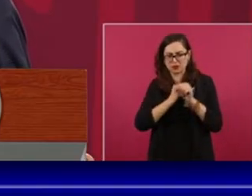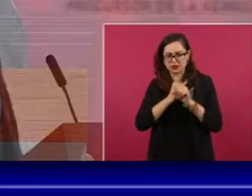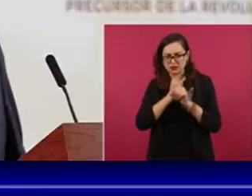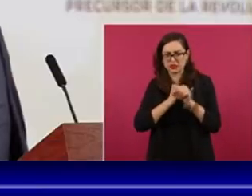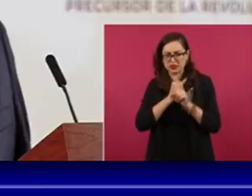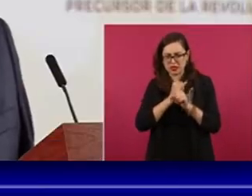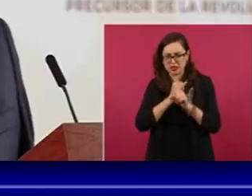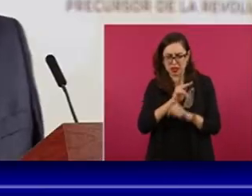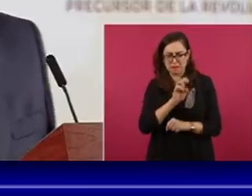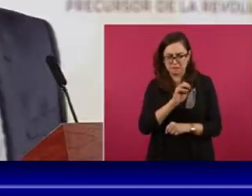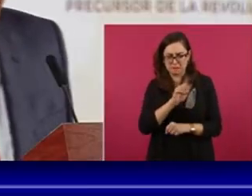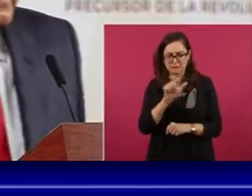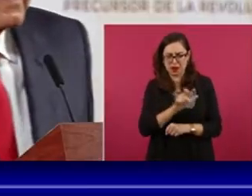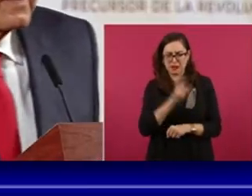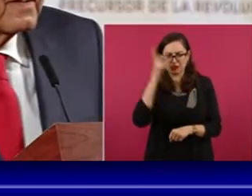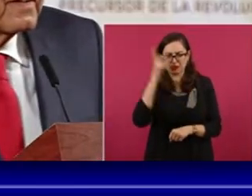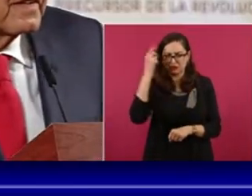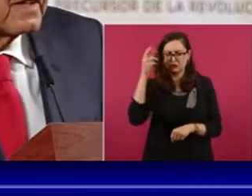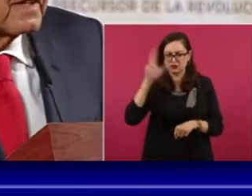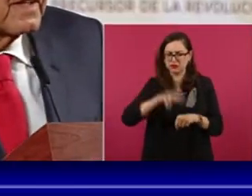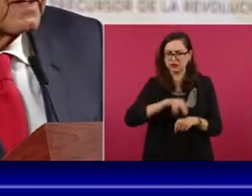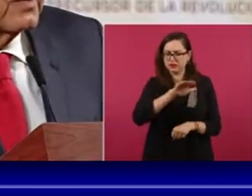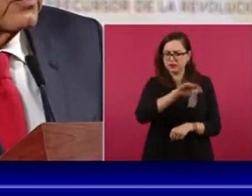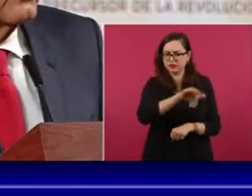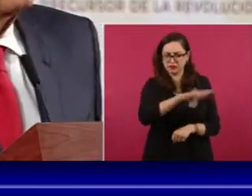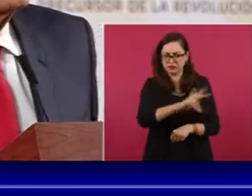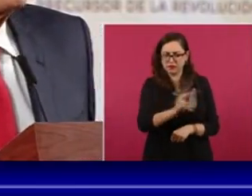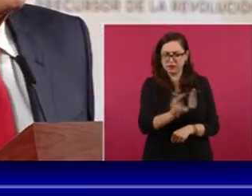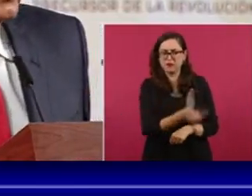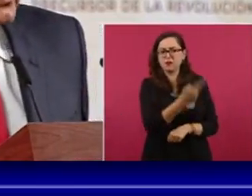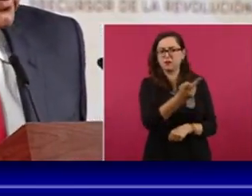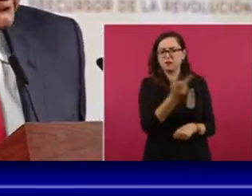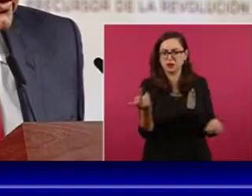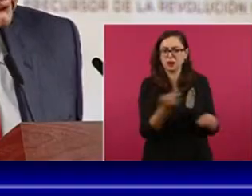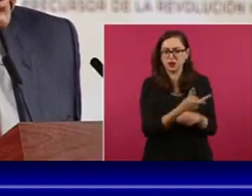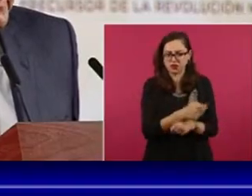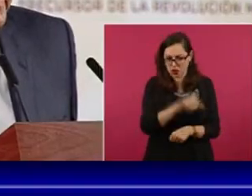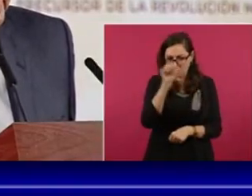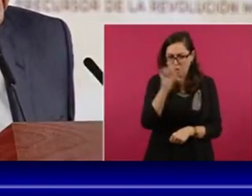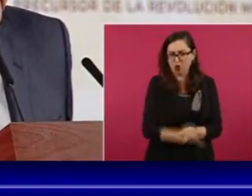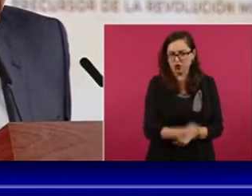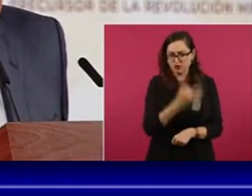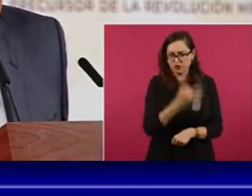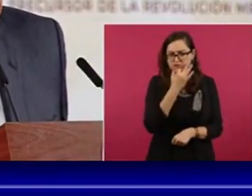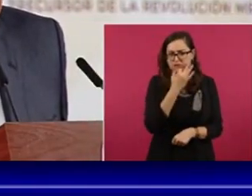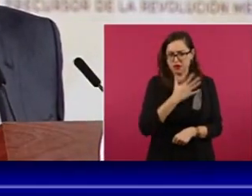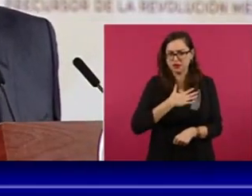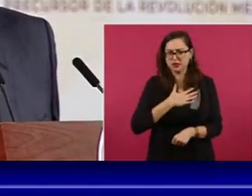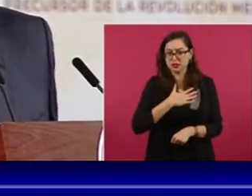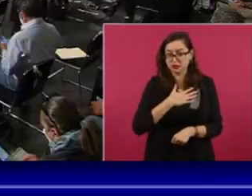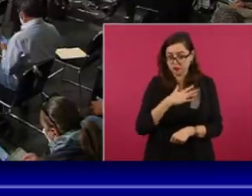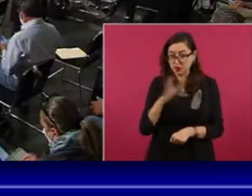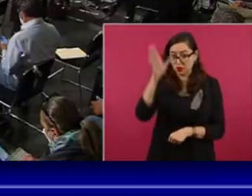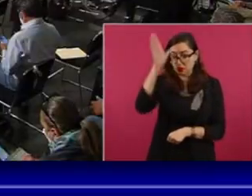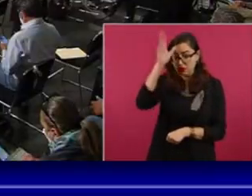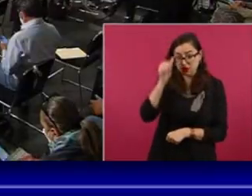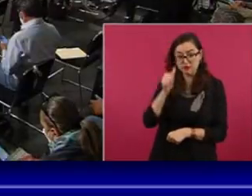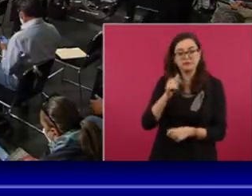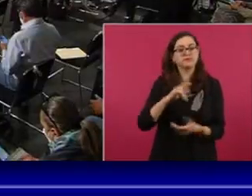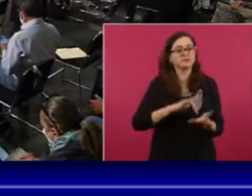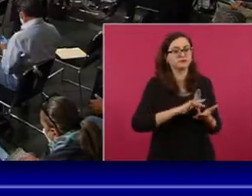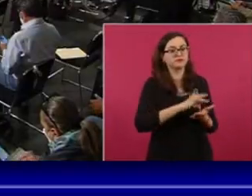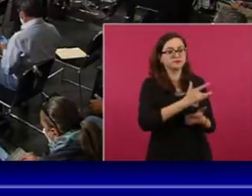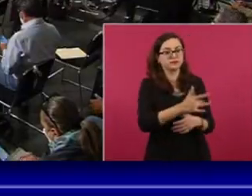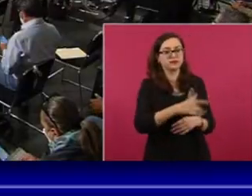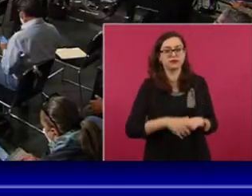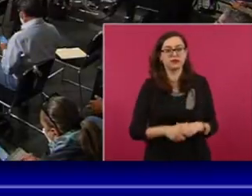trabajadores. Entonces, pues ojalá que esto llegue a buena solución para que ambas partes se vean